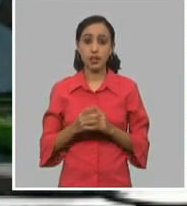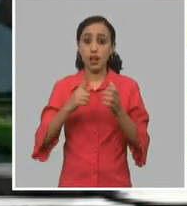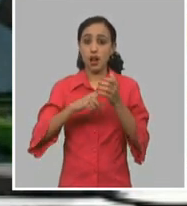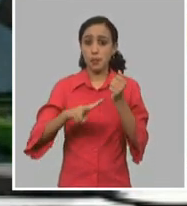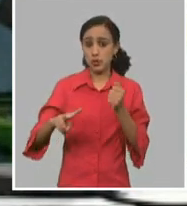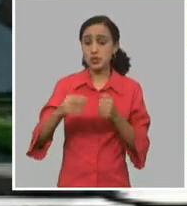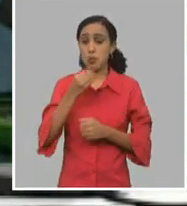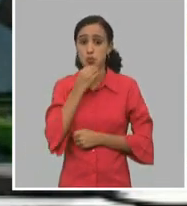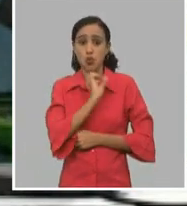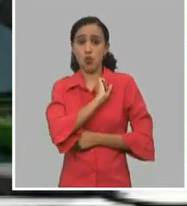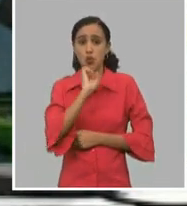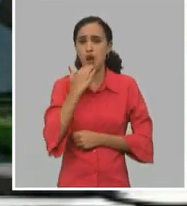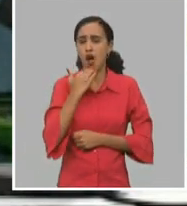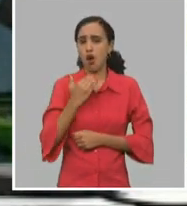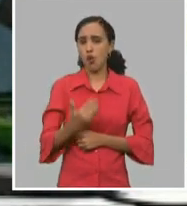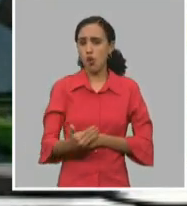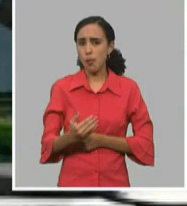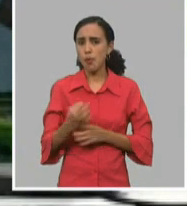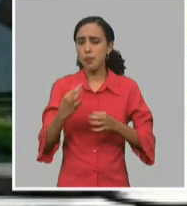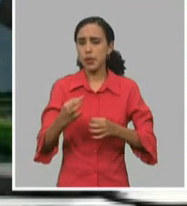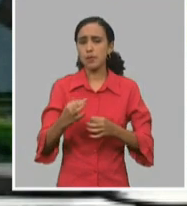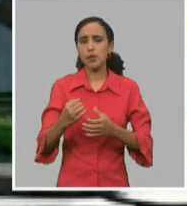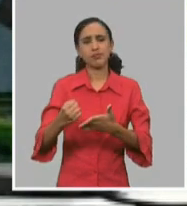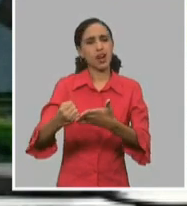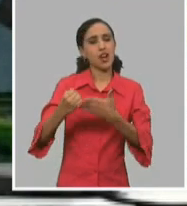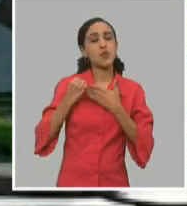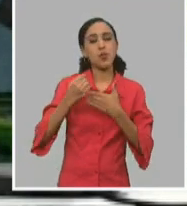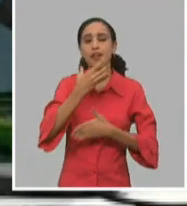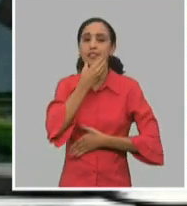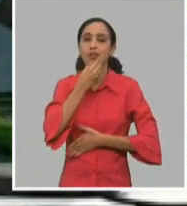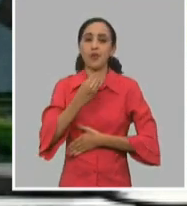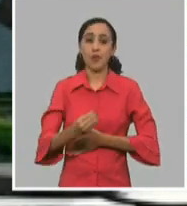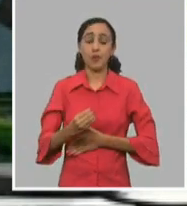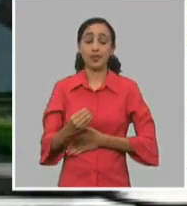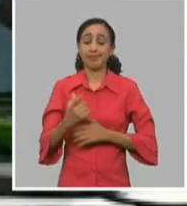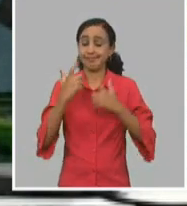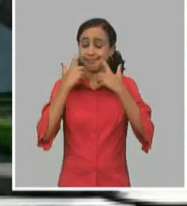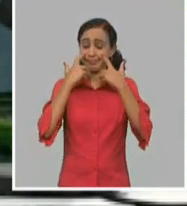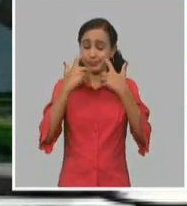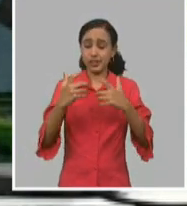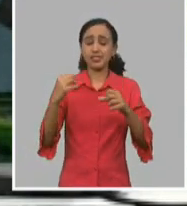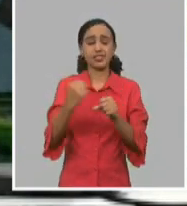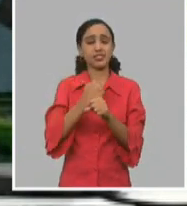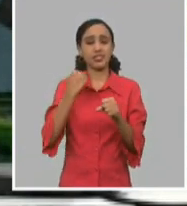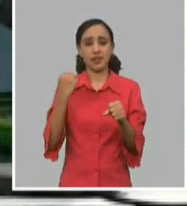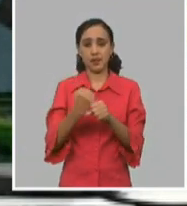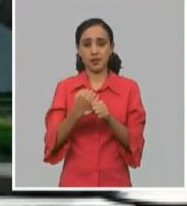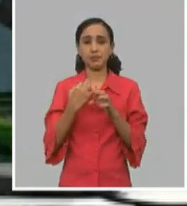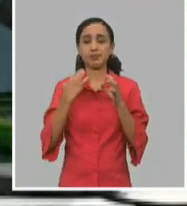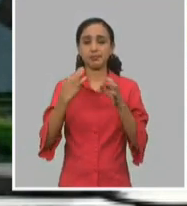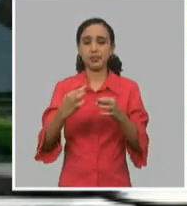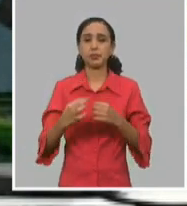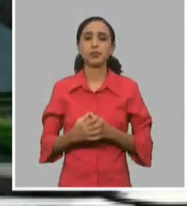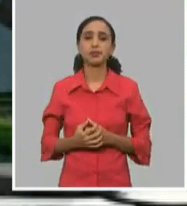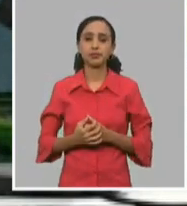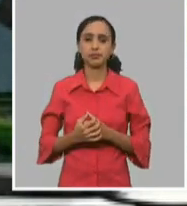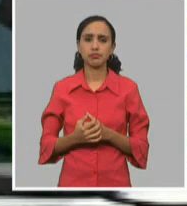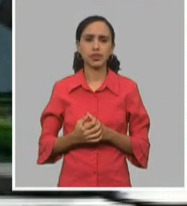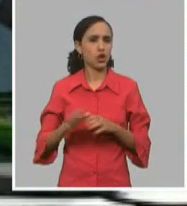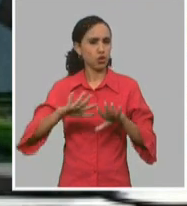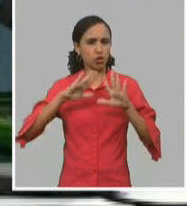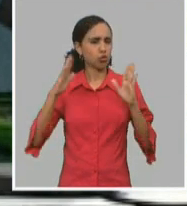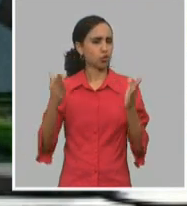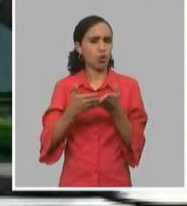como lo ha hecho si no hubiera sido con el papel de los jóvenes. Los jóvenes han jugado un papel súper importante. Lo han jugado en todas las